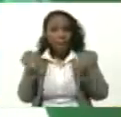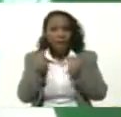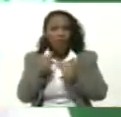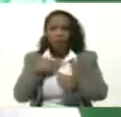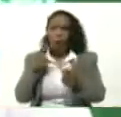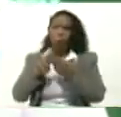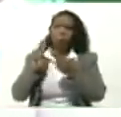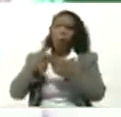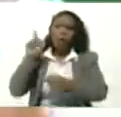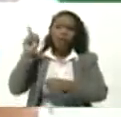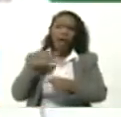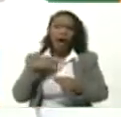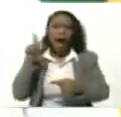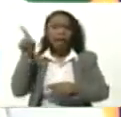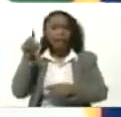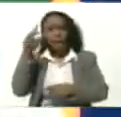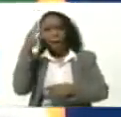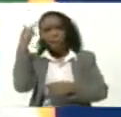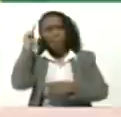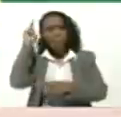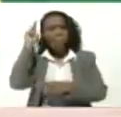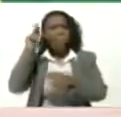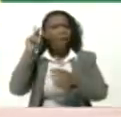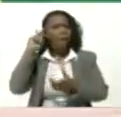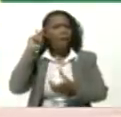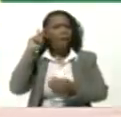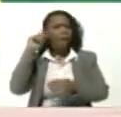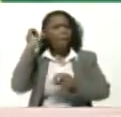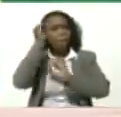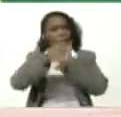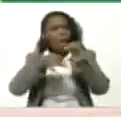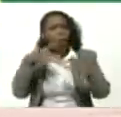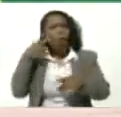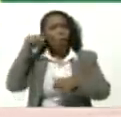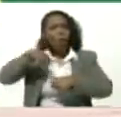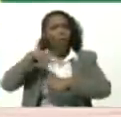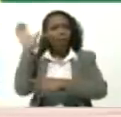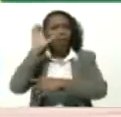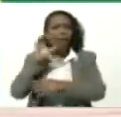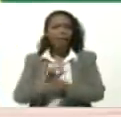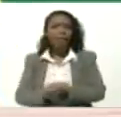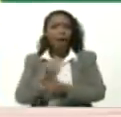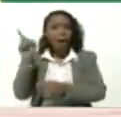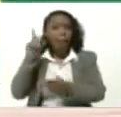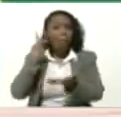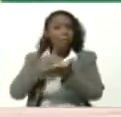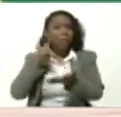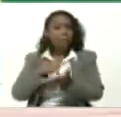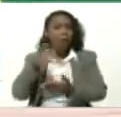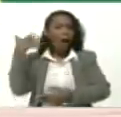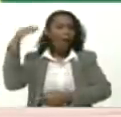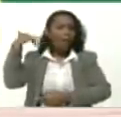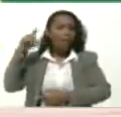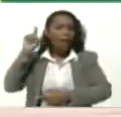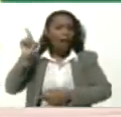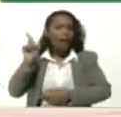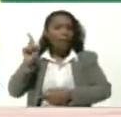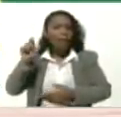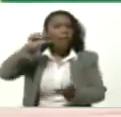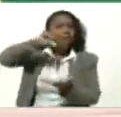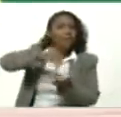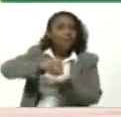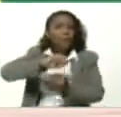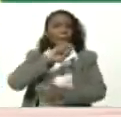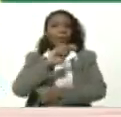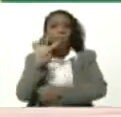conocí Yo conocí a Nelson En el pedagógico de Caracas Cuando era parte De El Centro